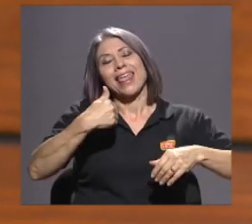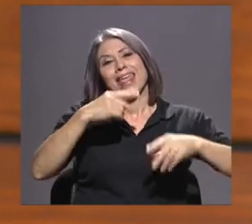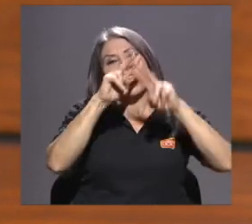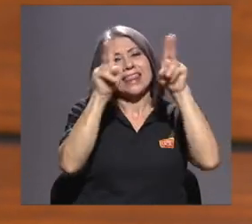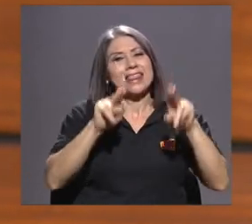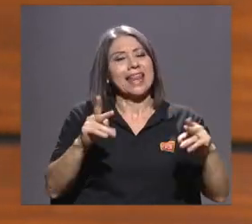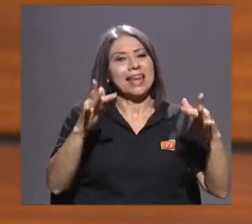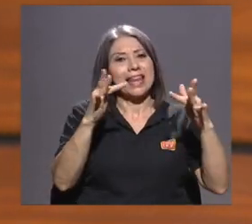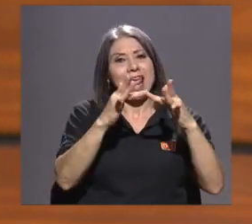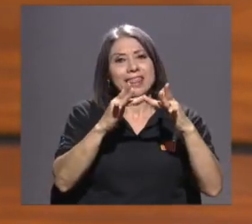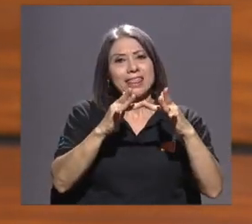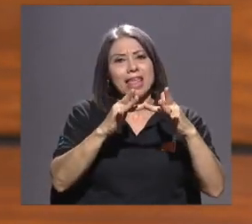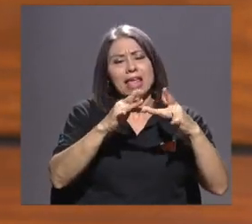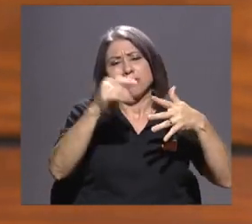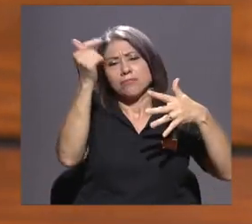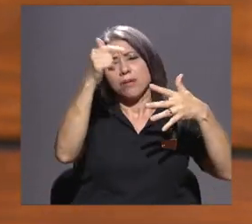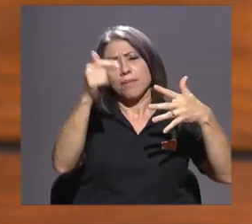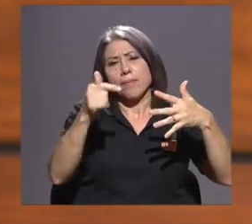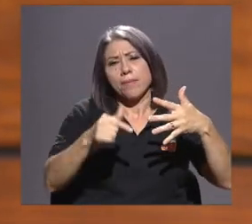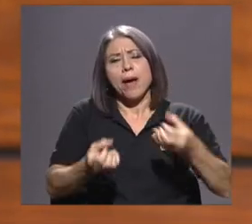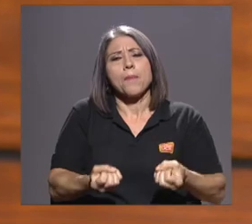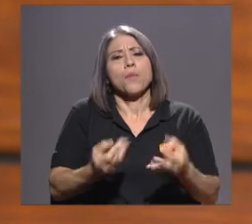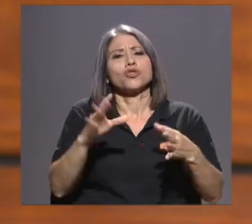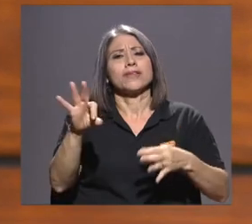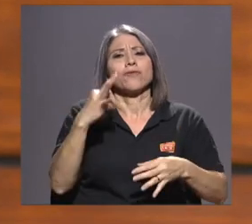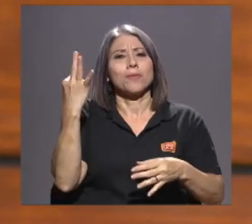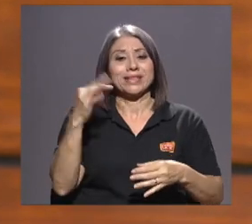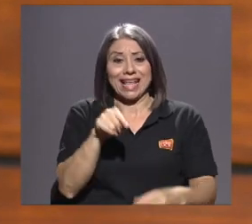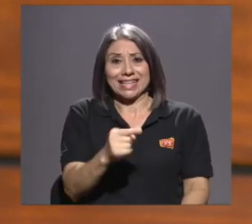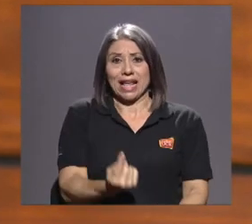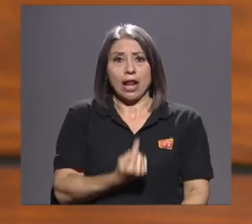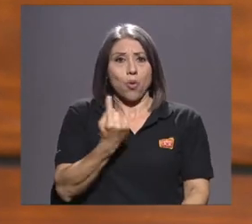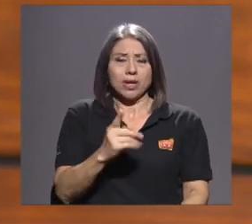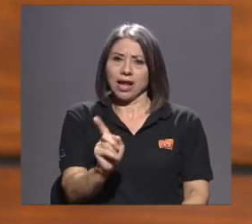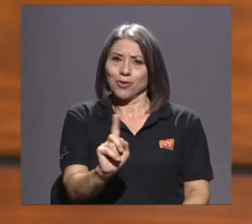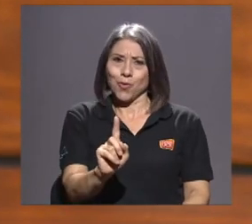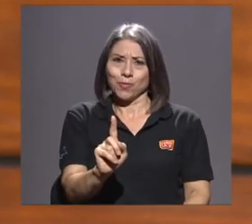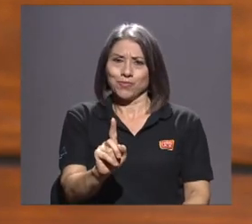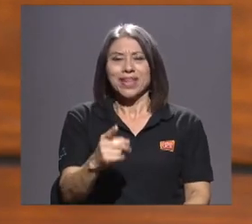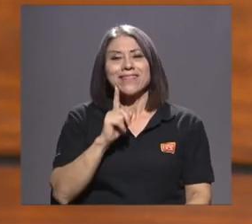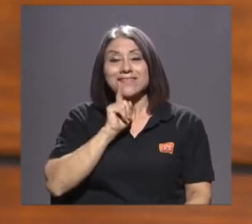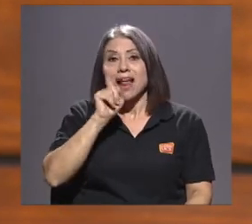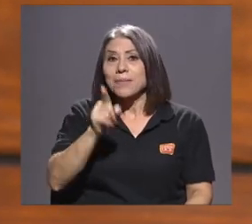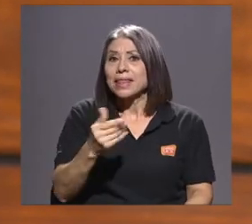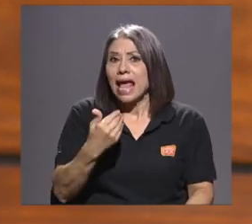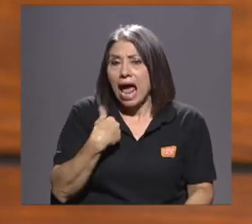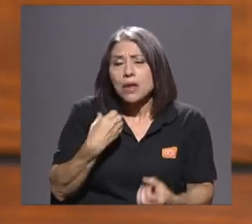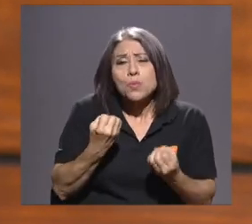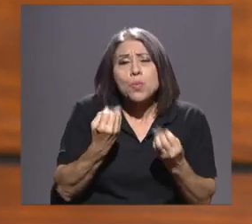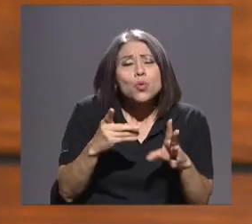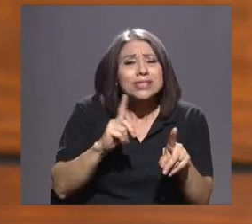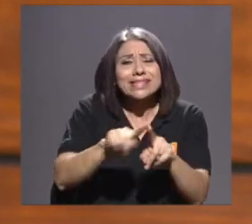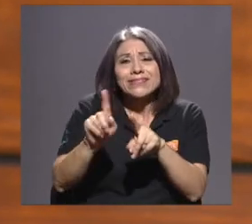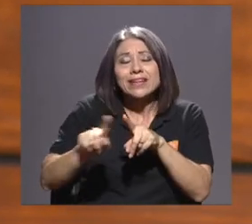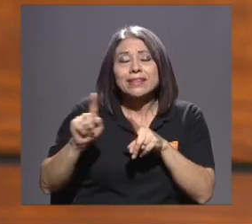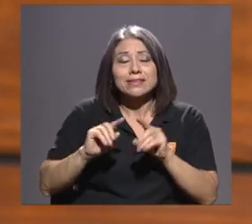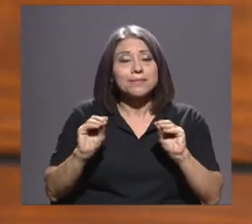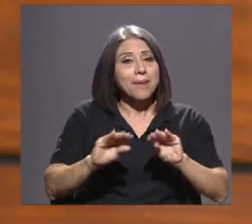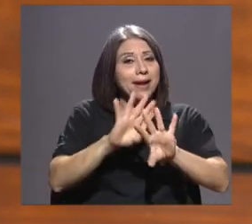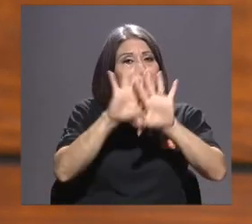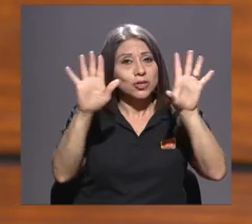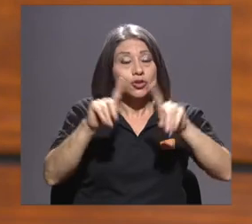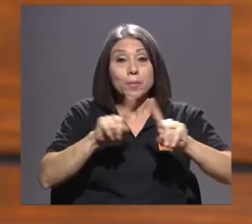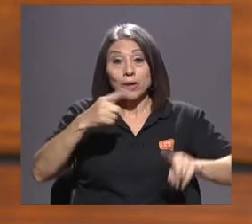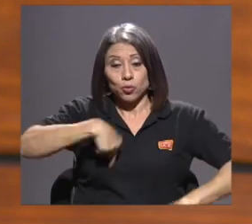internet, esta no es la única. Si hubo una secolo, se pone a ver, hay herramientas maravillosas. Sin embargo, nosotros como